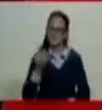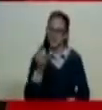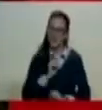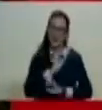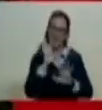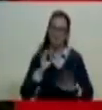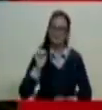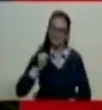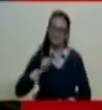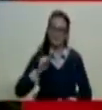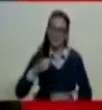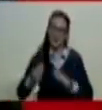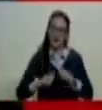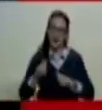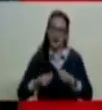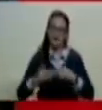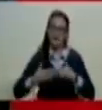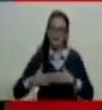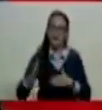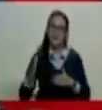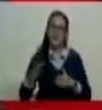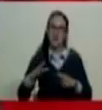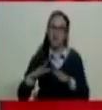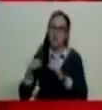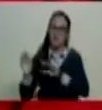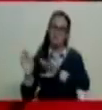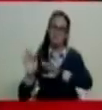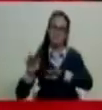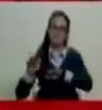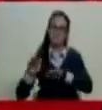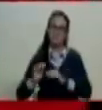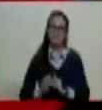que lo vas a hacer, cuenta con todos nosotros.